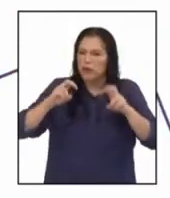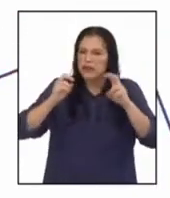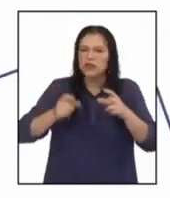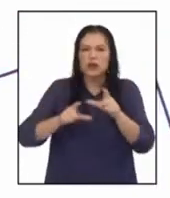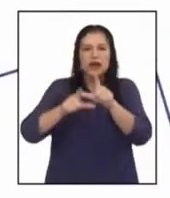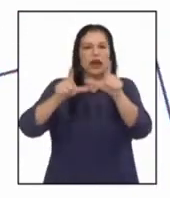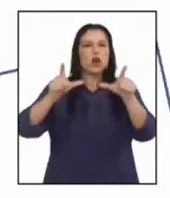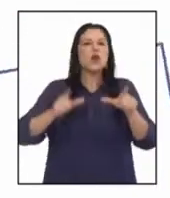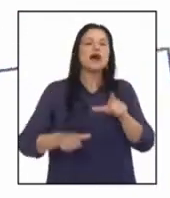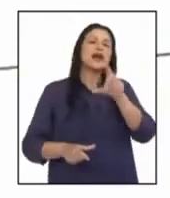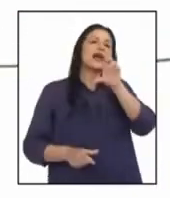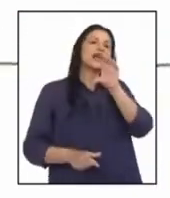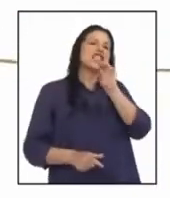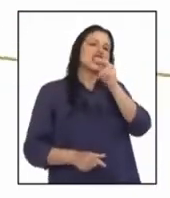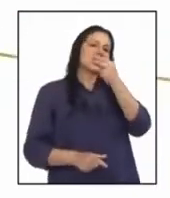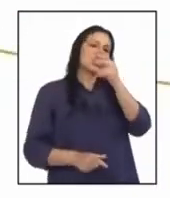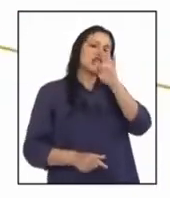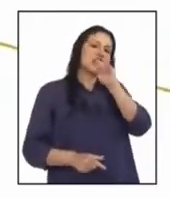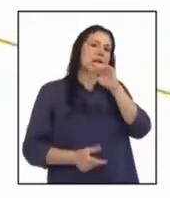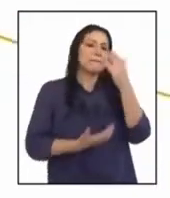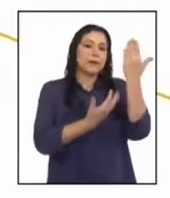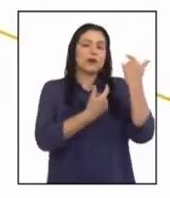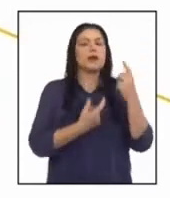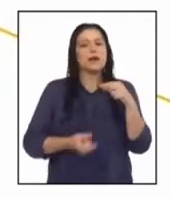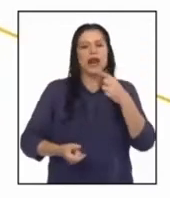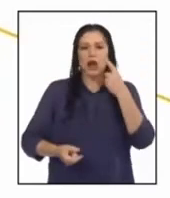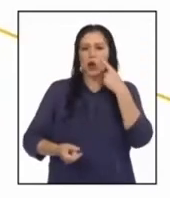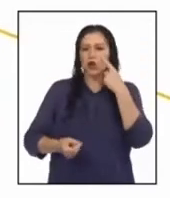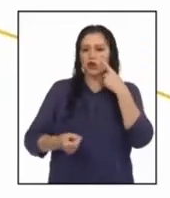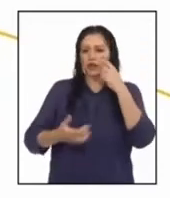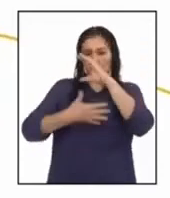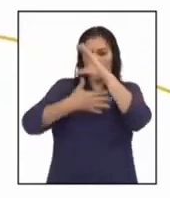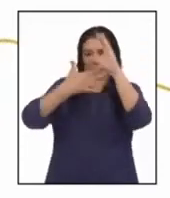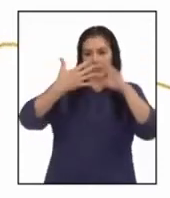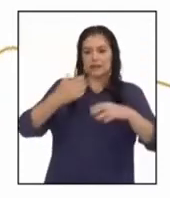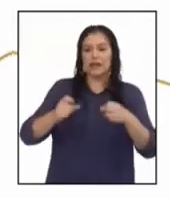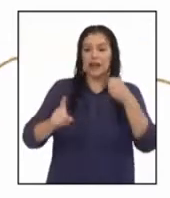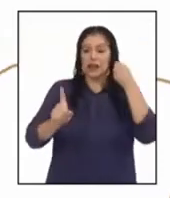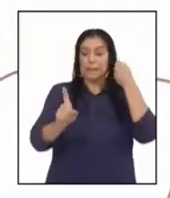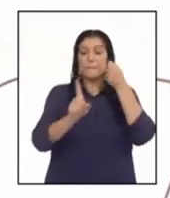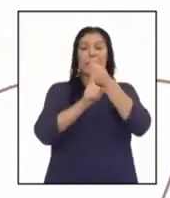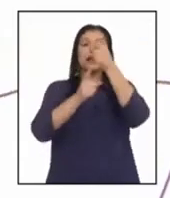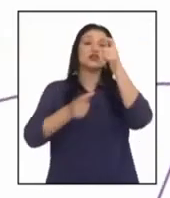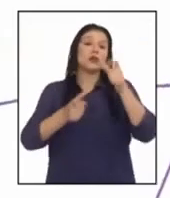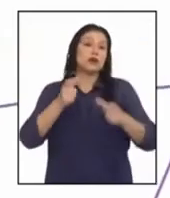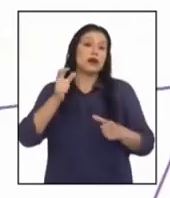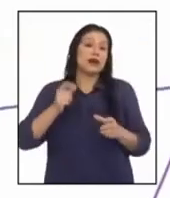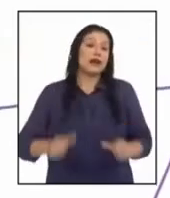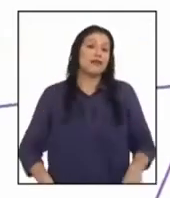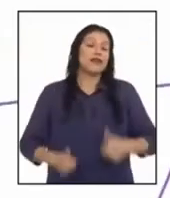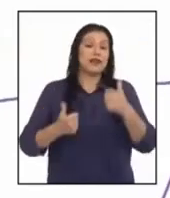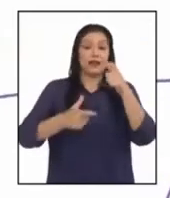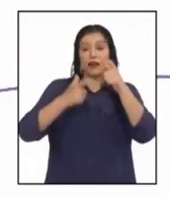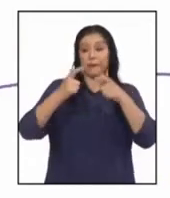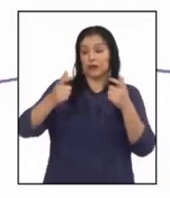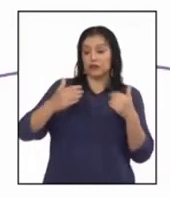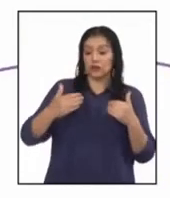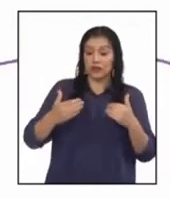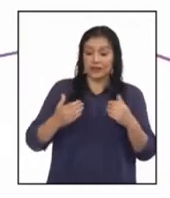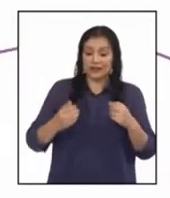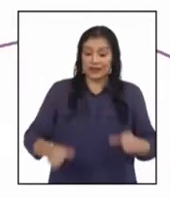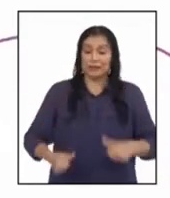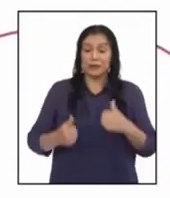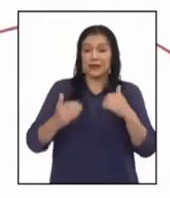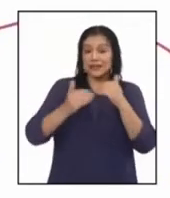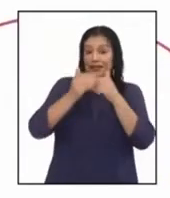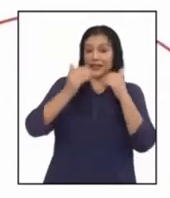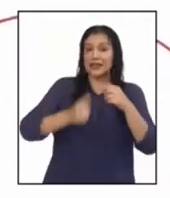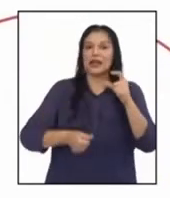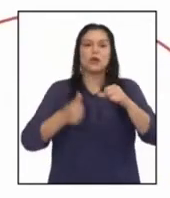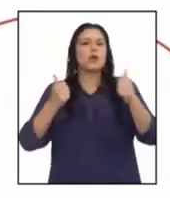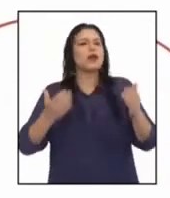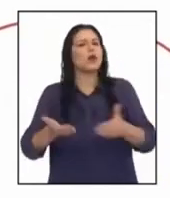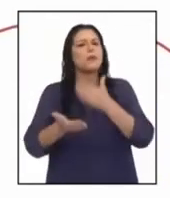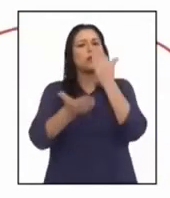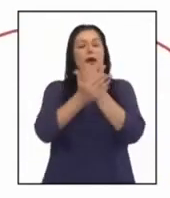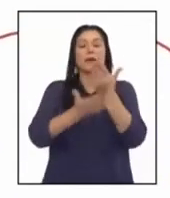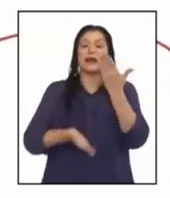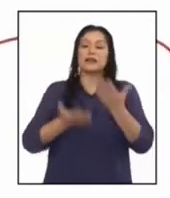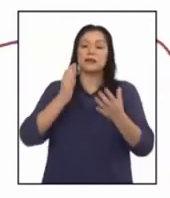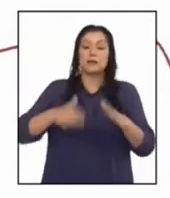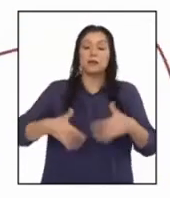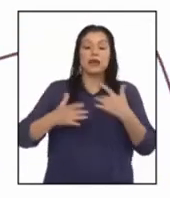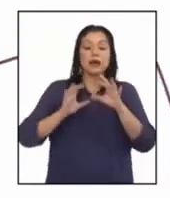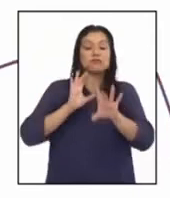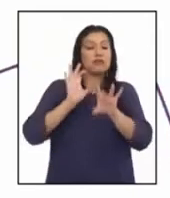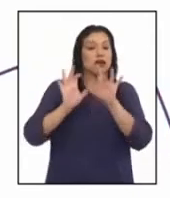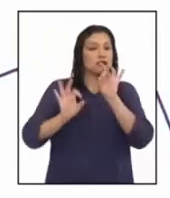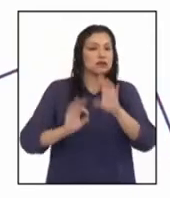Chirapiura, para conocer sus características, el impacto en la vida de los pobladores asentados en el margen de la cuenca y los problemas que se puedan